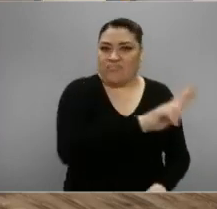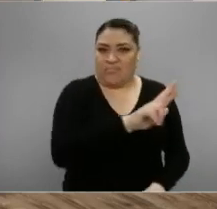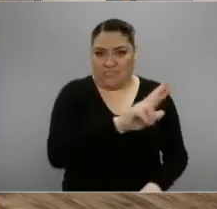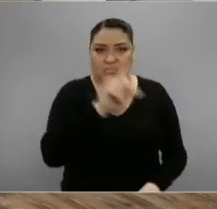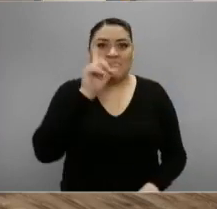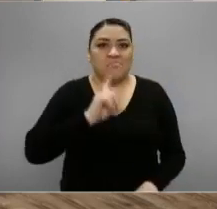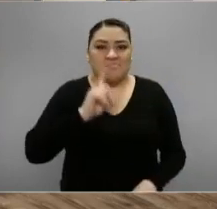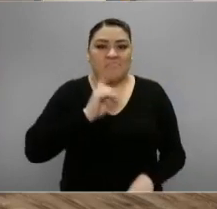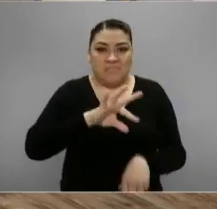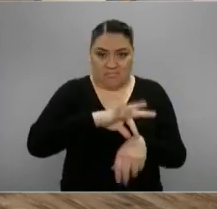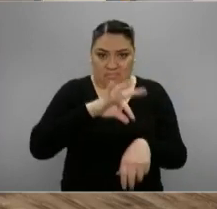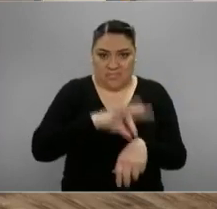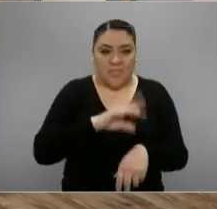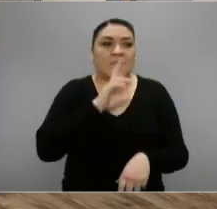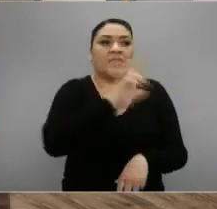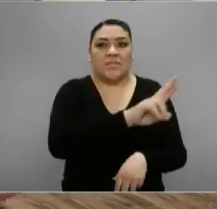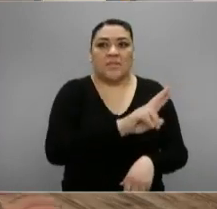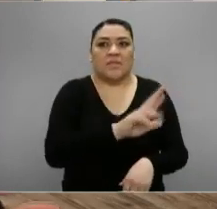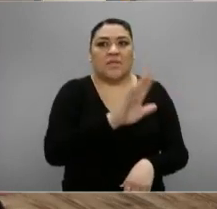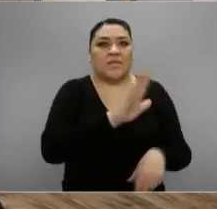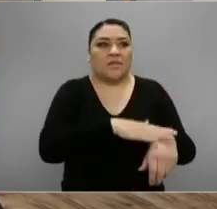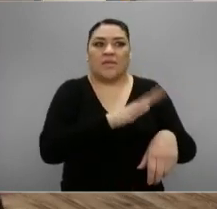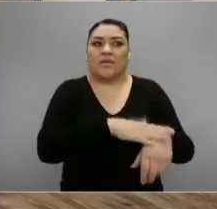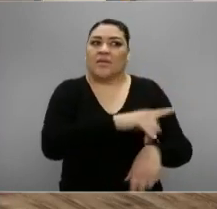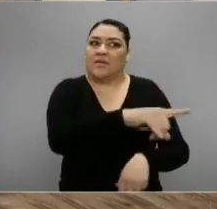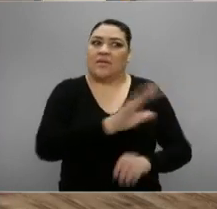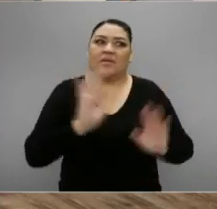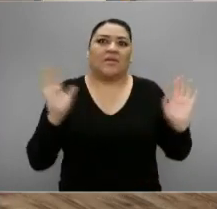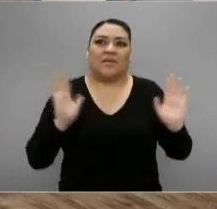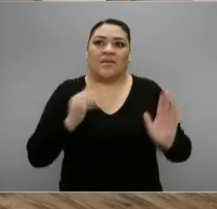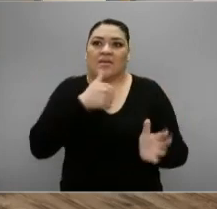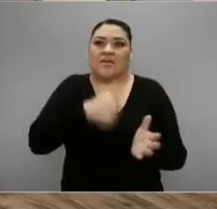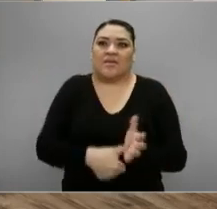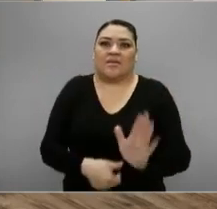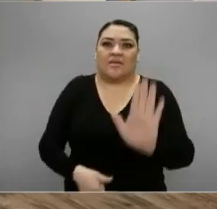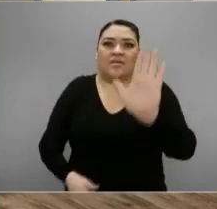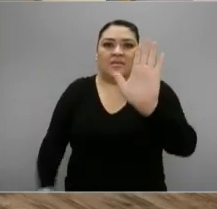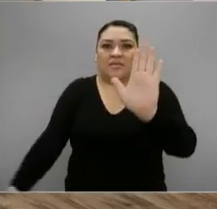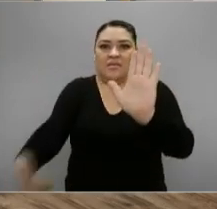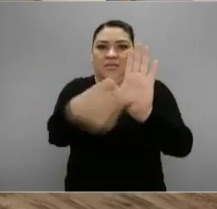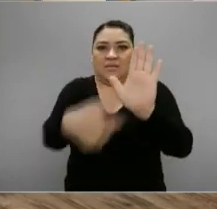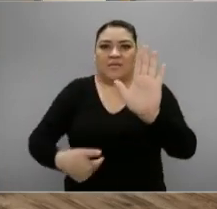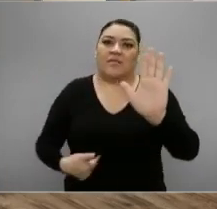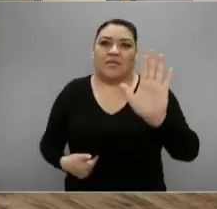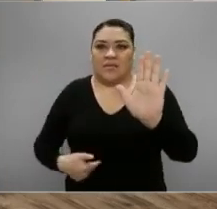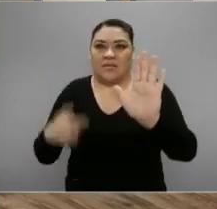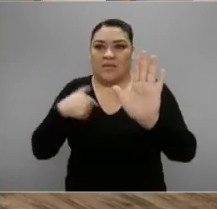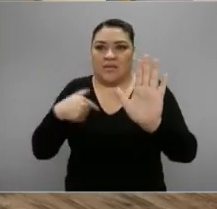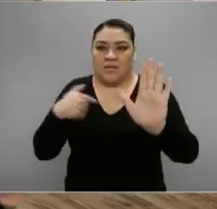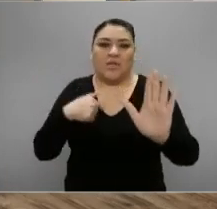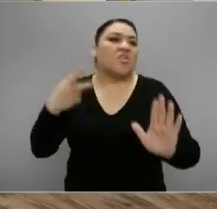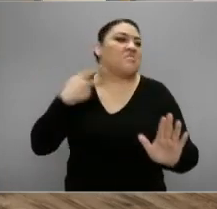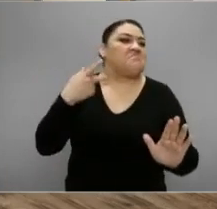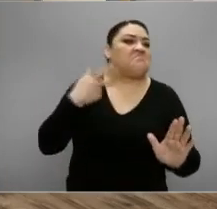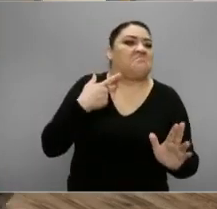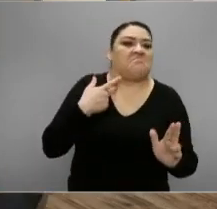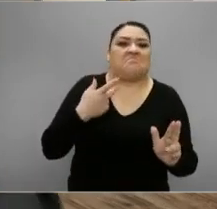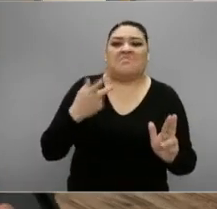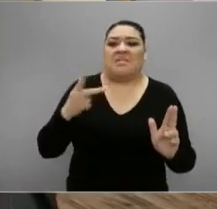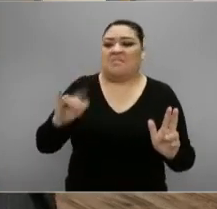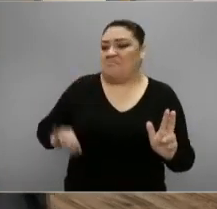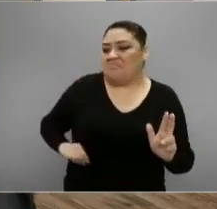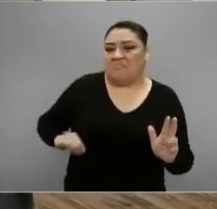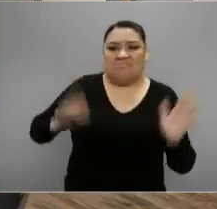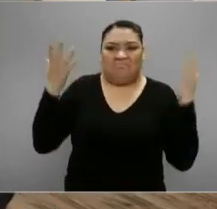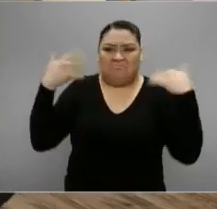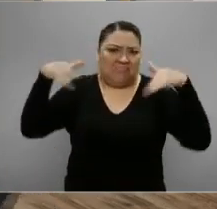a la doctora. Simplemente le dice, óigame, a mí me están llegando esta carta. Yo ni hago política ni me interesa